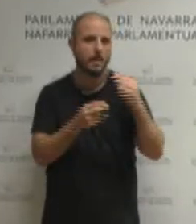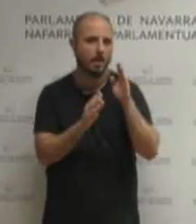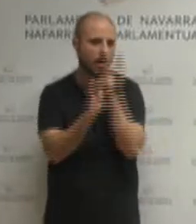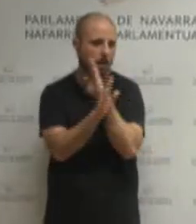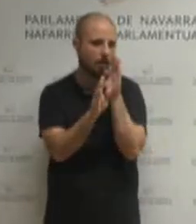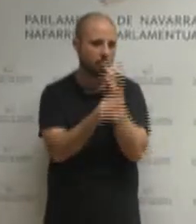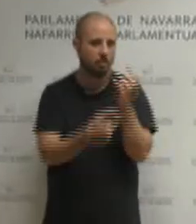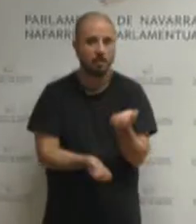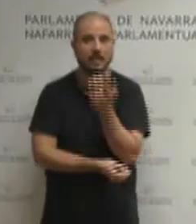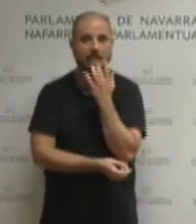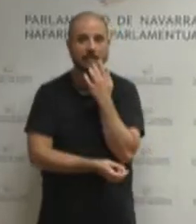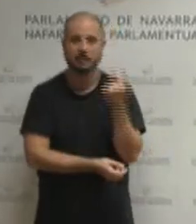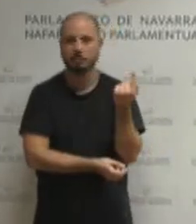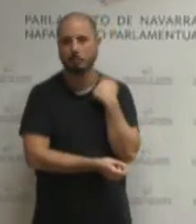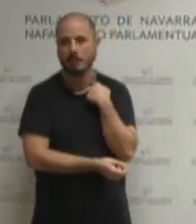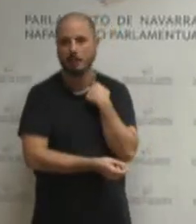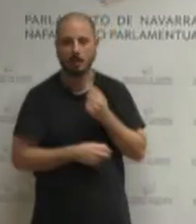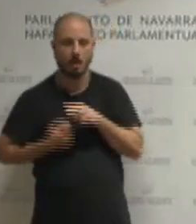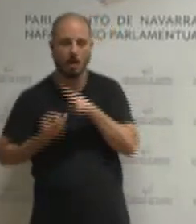las asume la hacienda pública